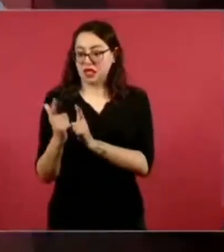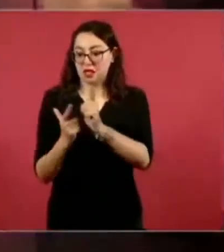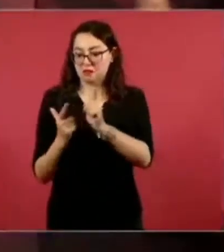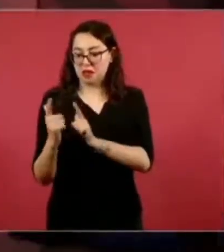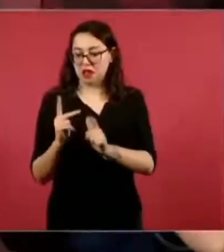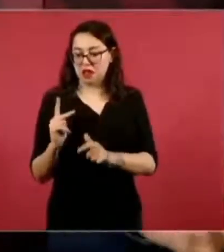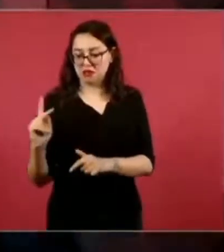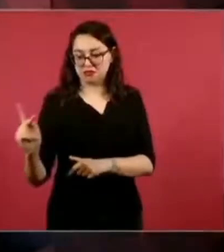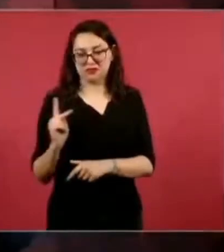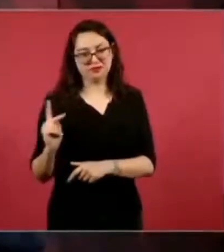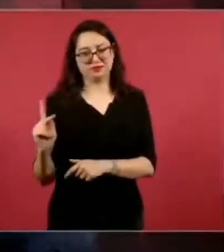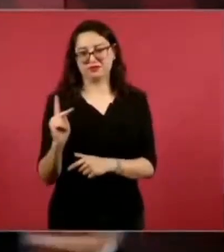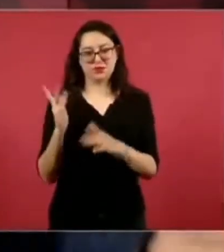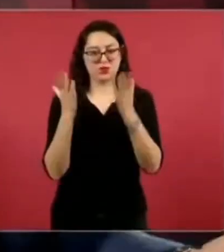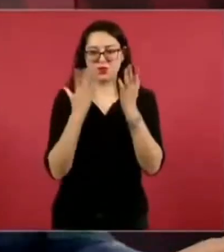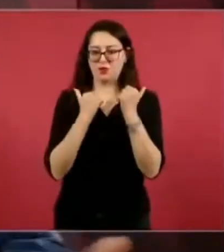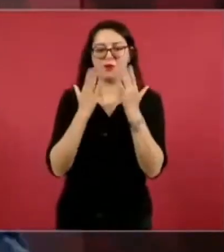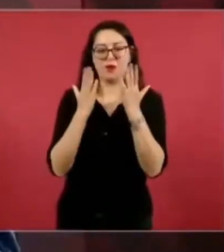familias.